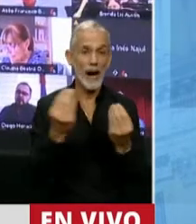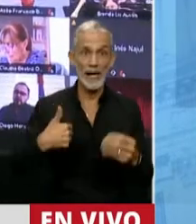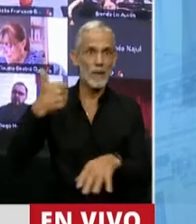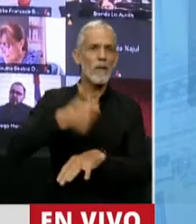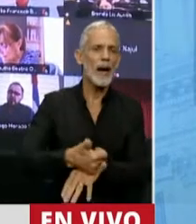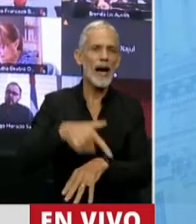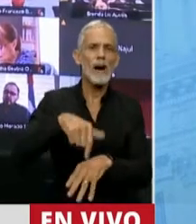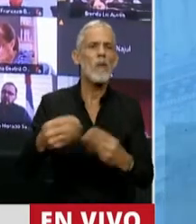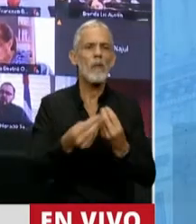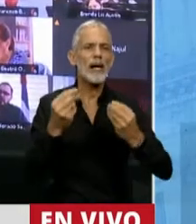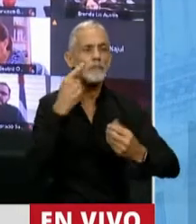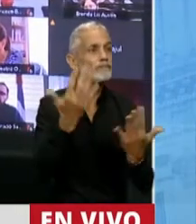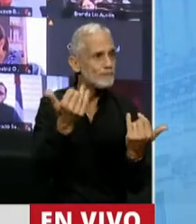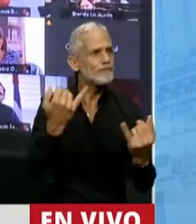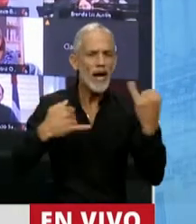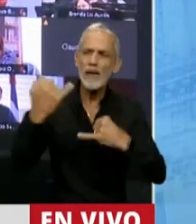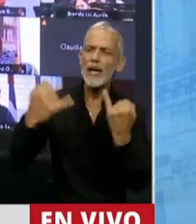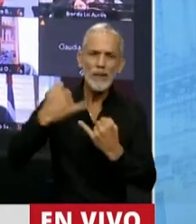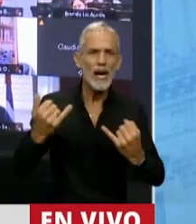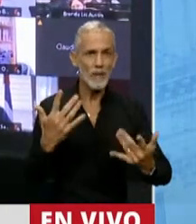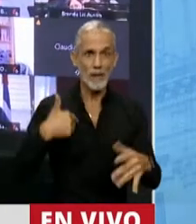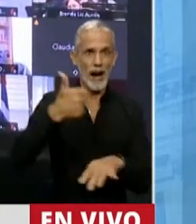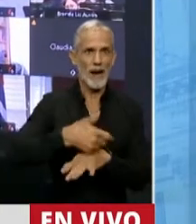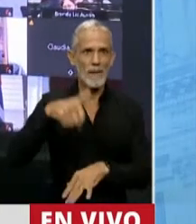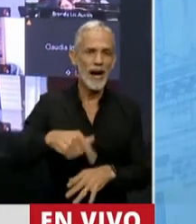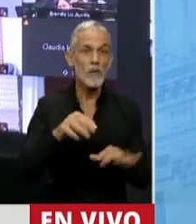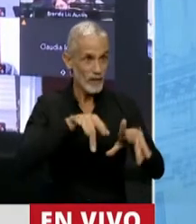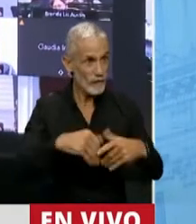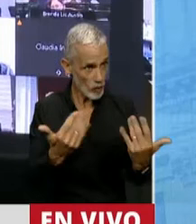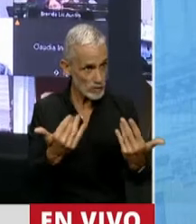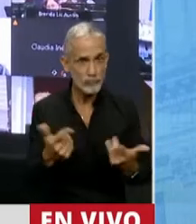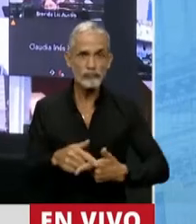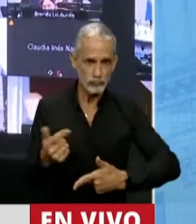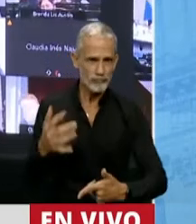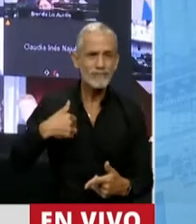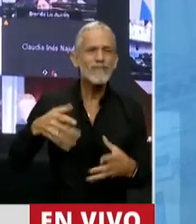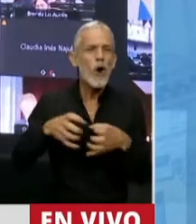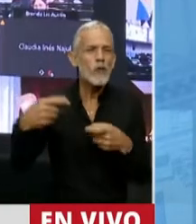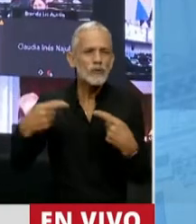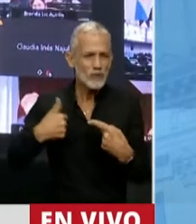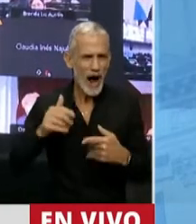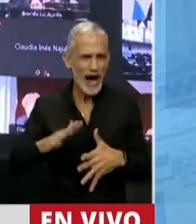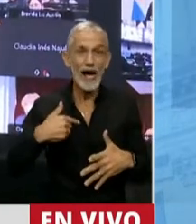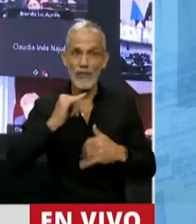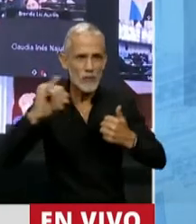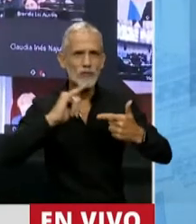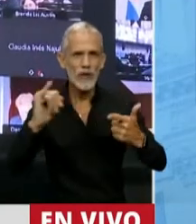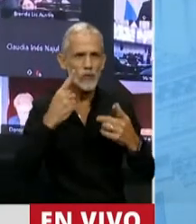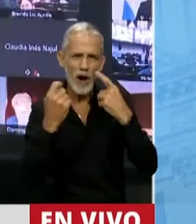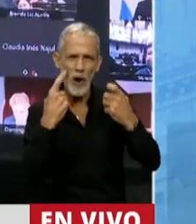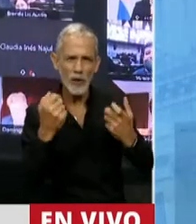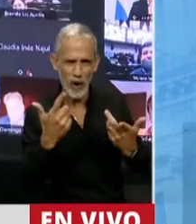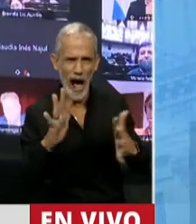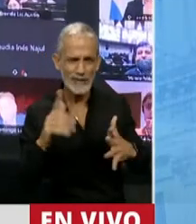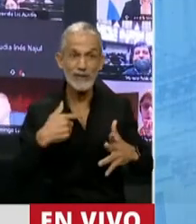vengamos y pidamos explicaciones, para que vengamos y pidamos informes, para que vengamos y denunciemos. Así que